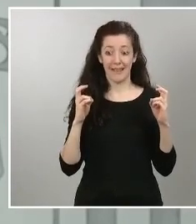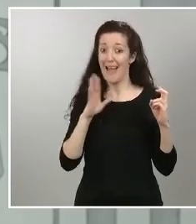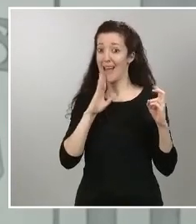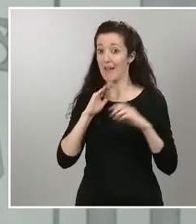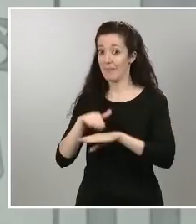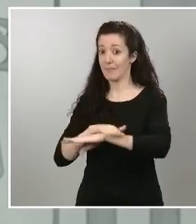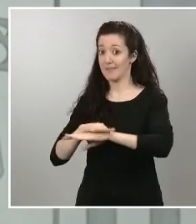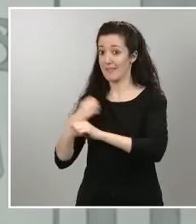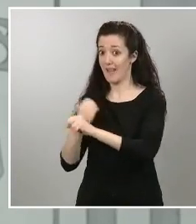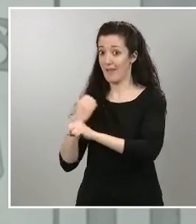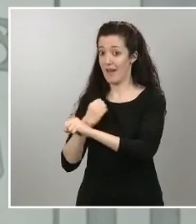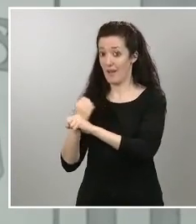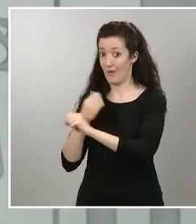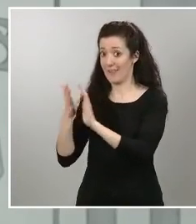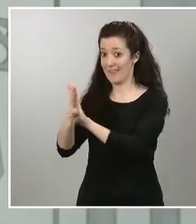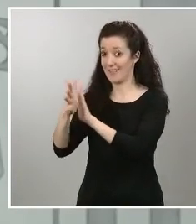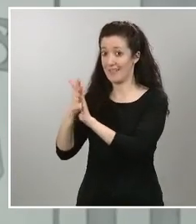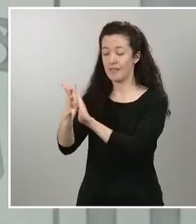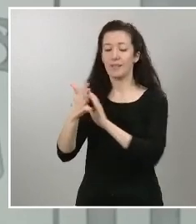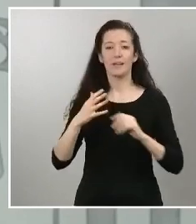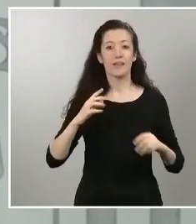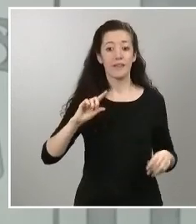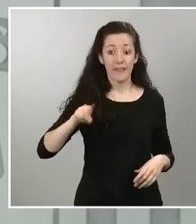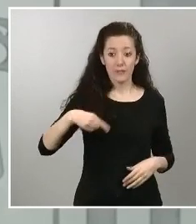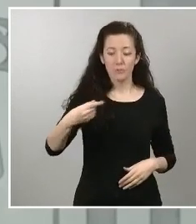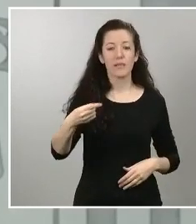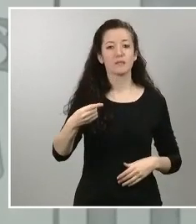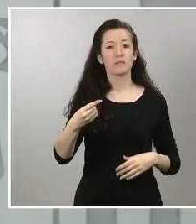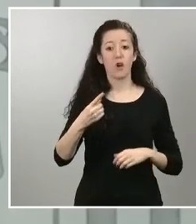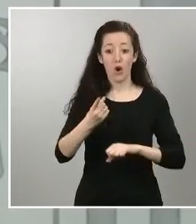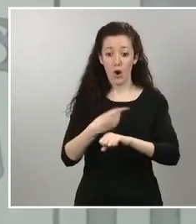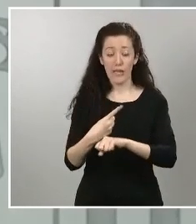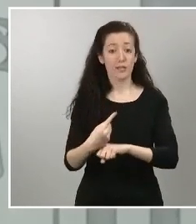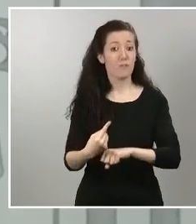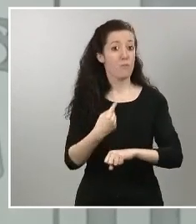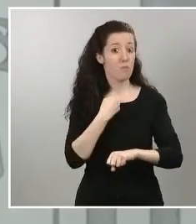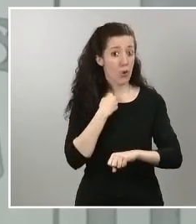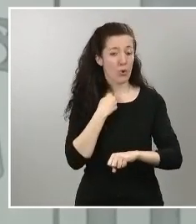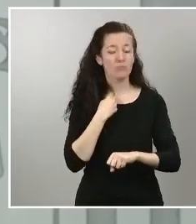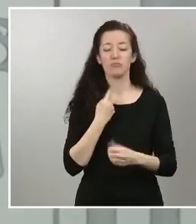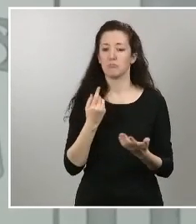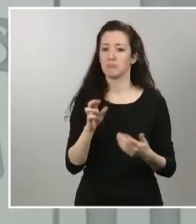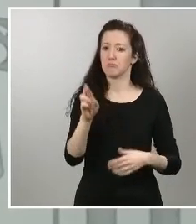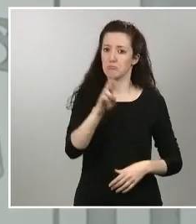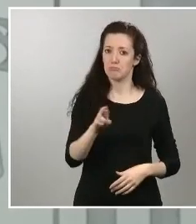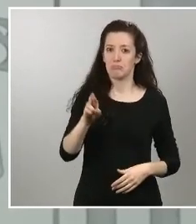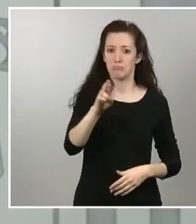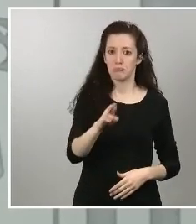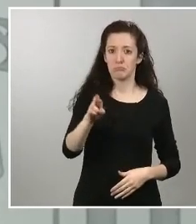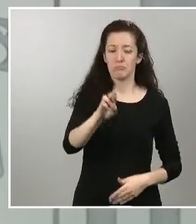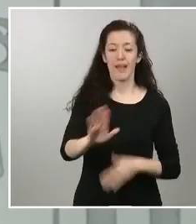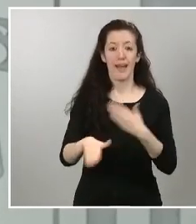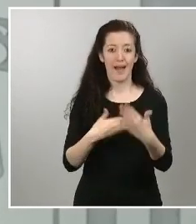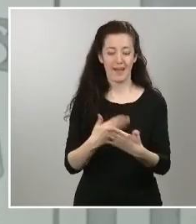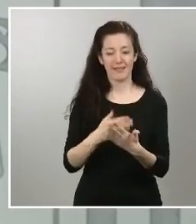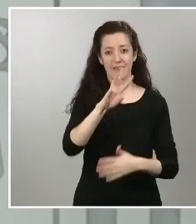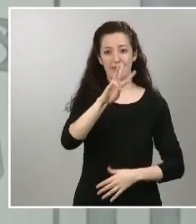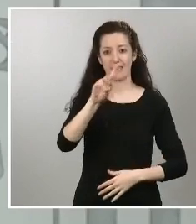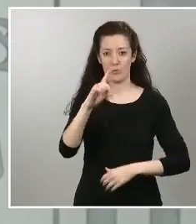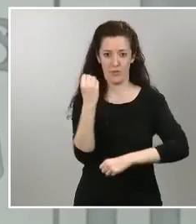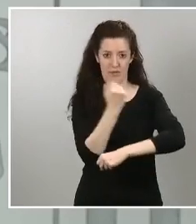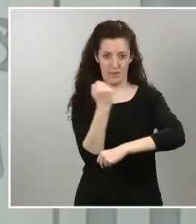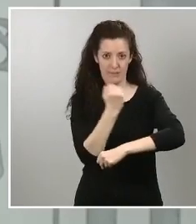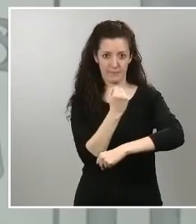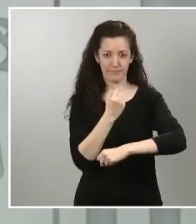volver esa jornada hasta el día 31 de diciembre por tanto no se trata de un cierre de actividad se